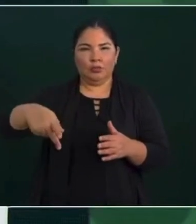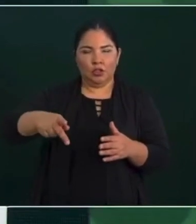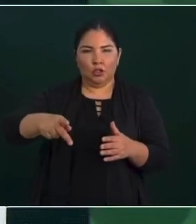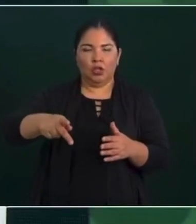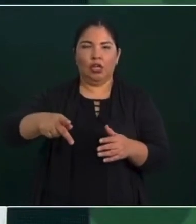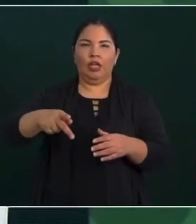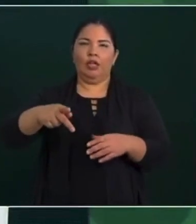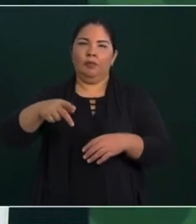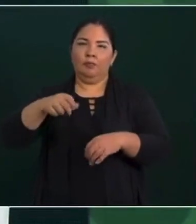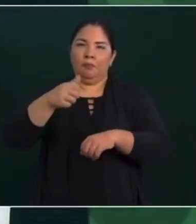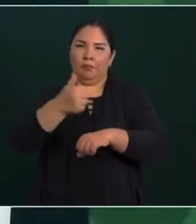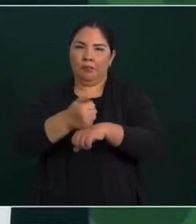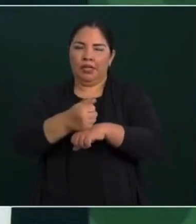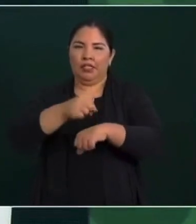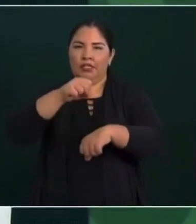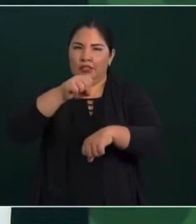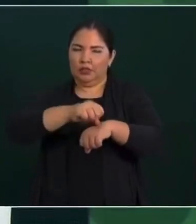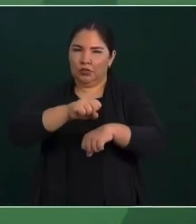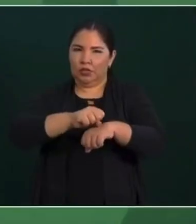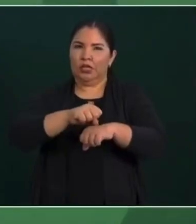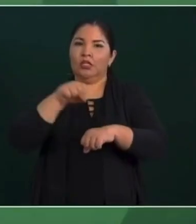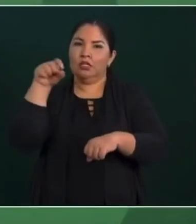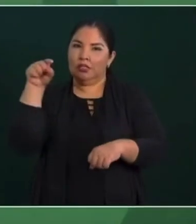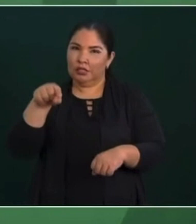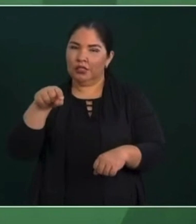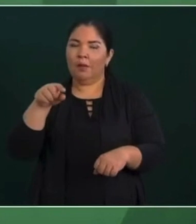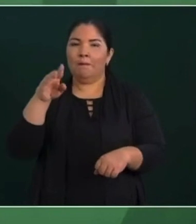secundaria tienen beca en Badiraguato.